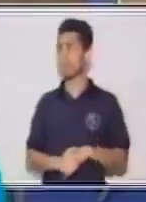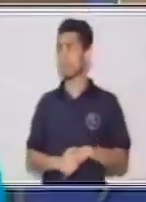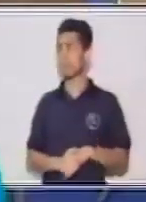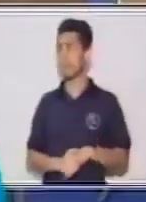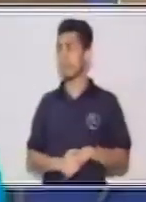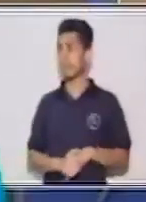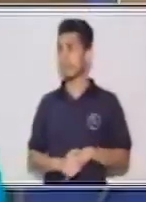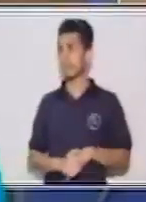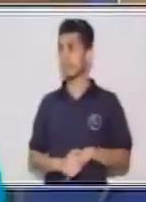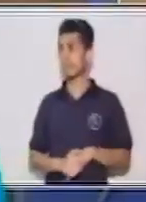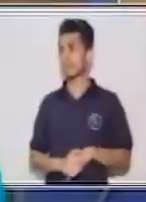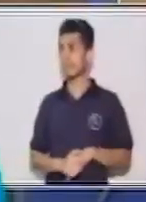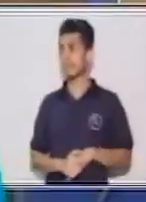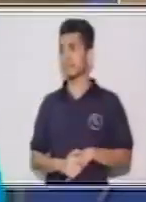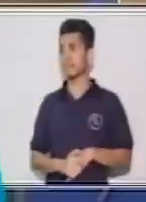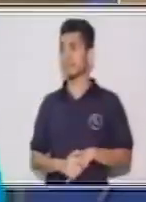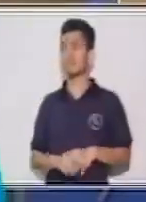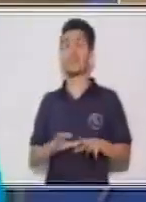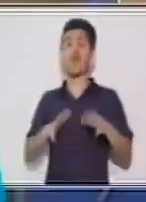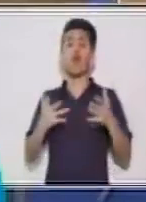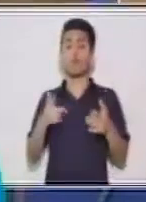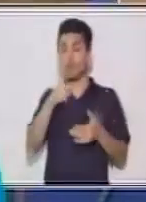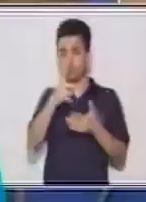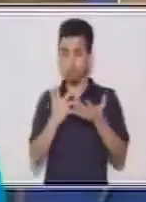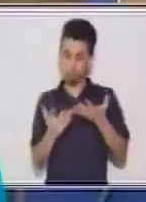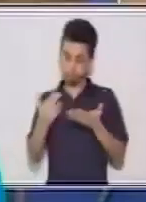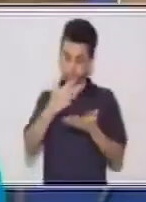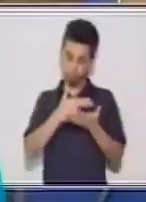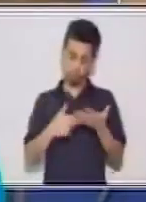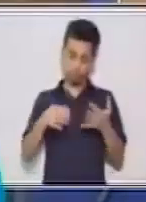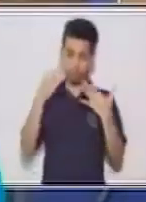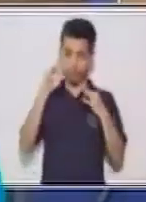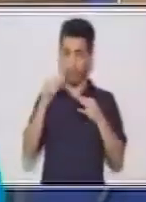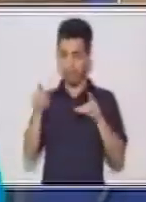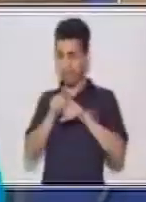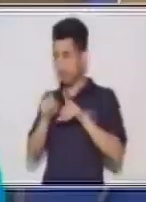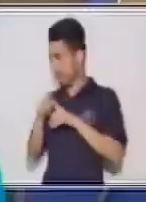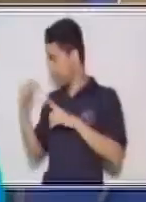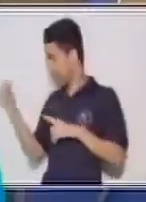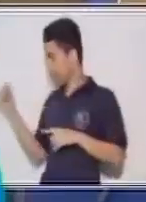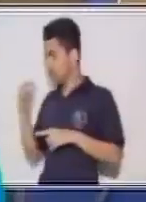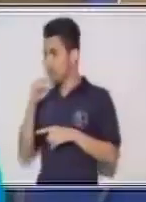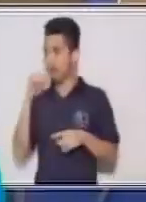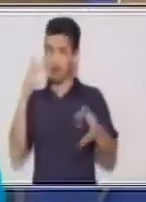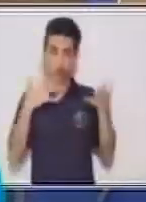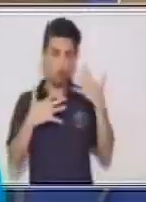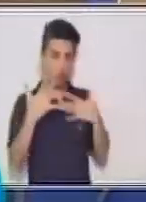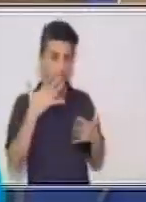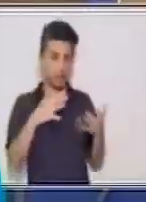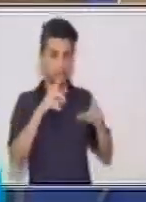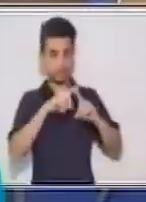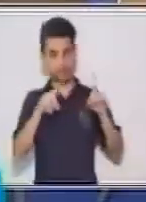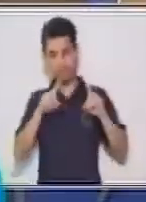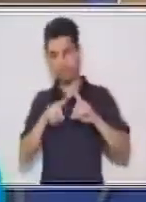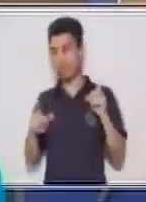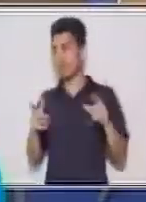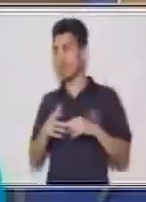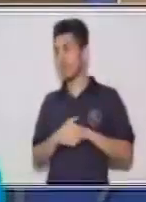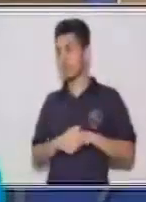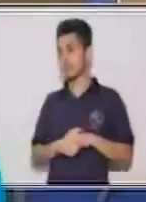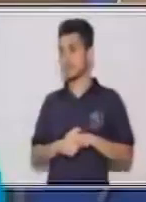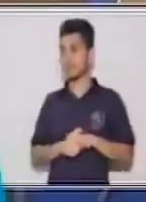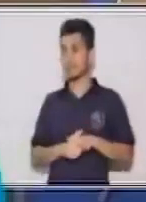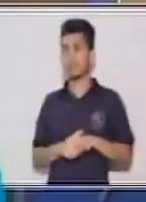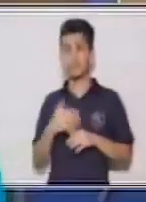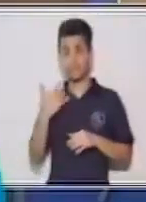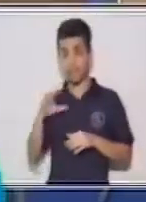hacer? En casa tomas pequeños trozos de papel, así como este, ya sea el de colores o como te estaba diciendo, alguno que tengas en casa. Entonces,